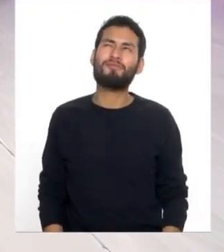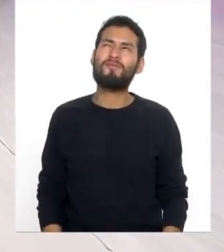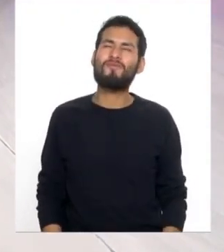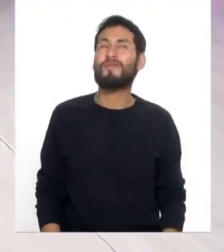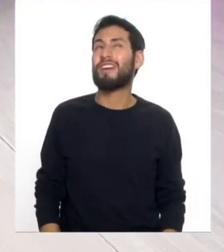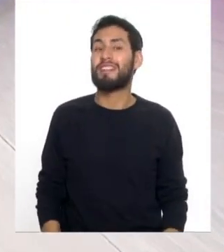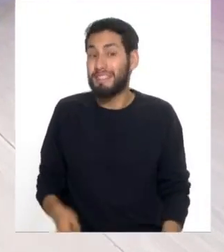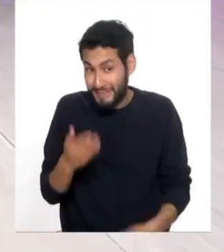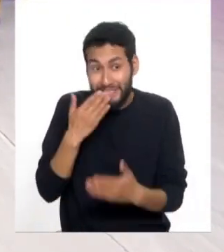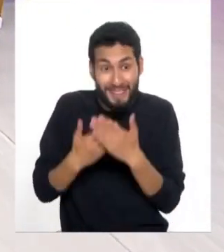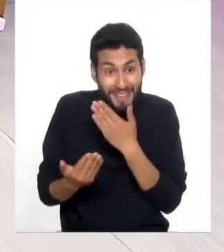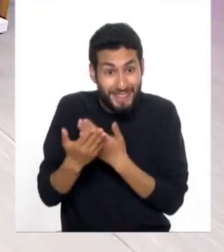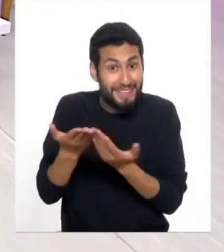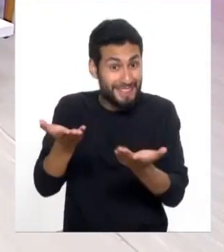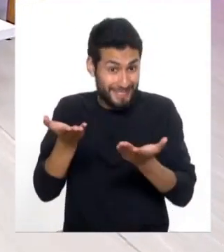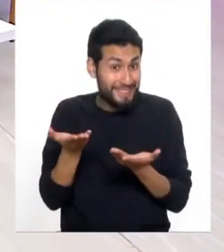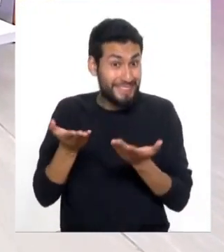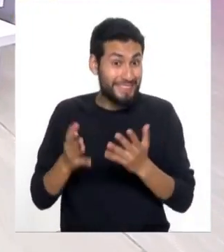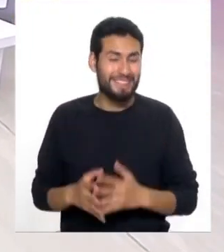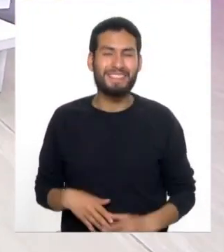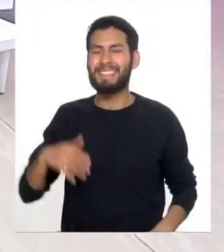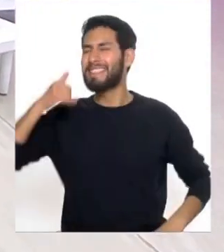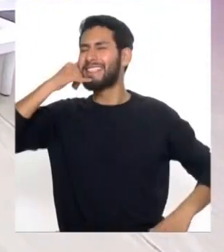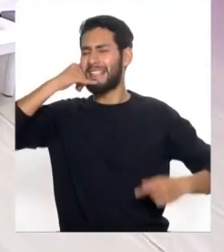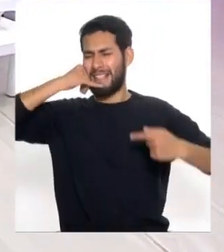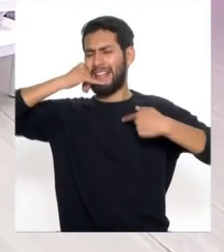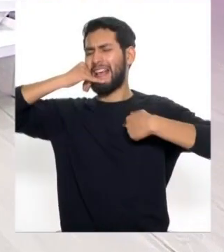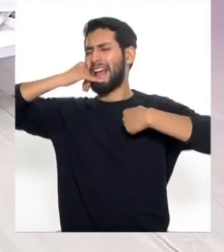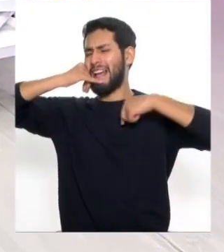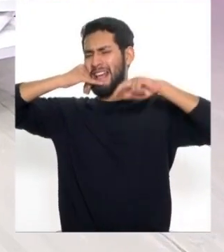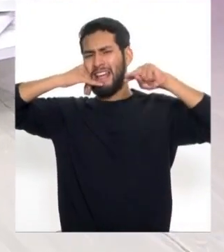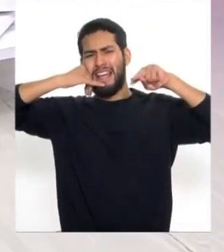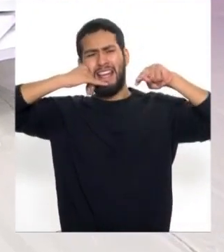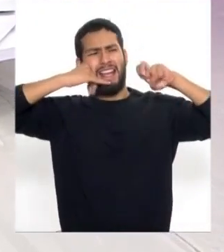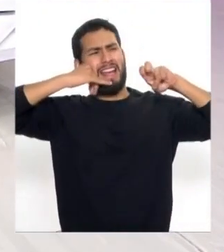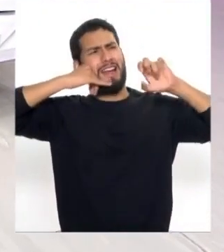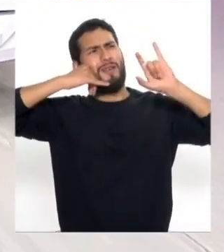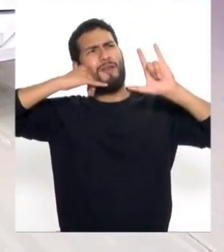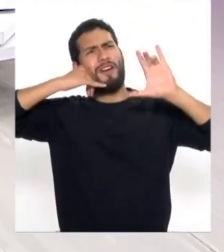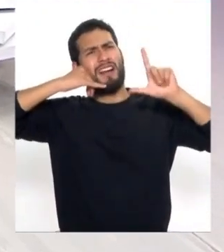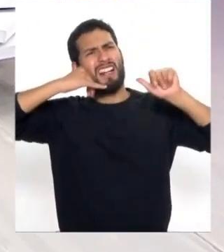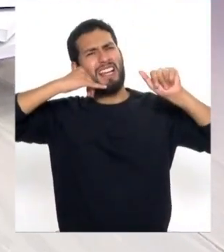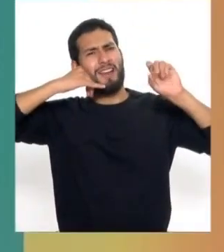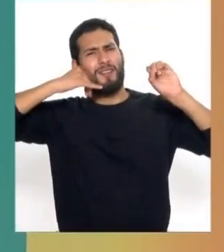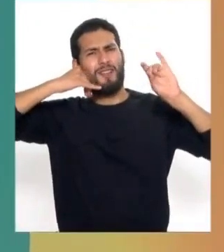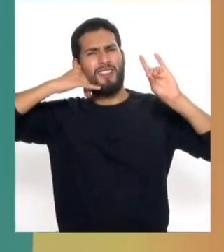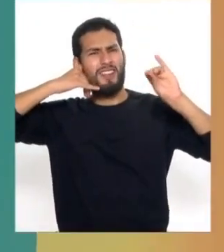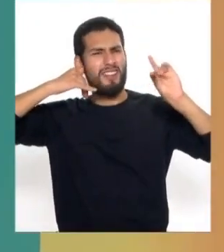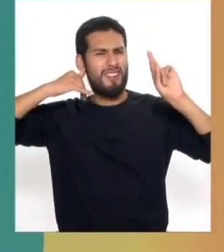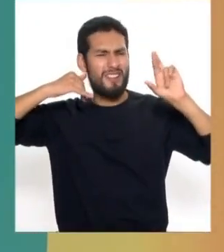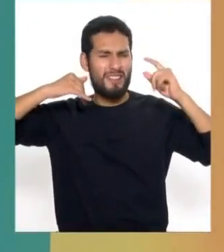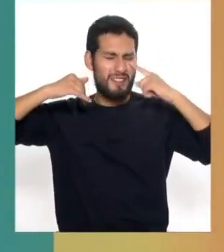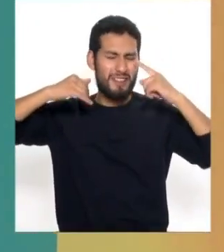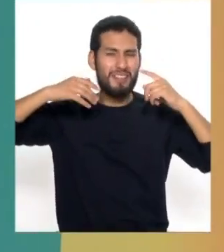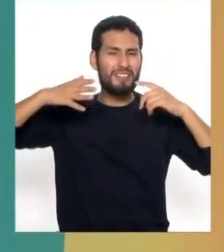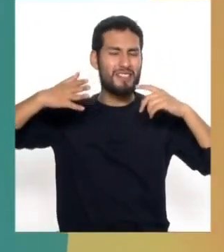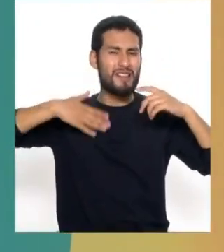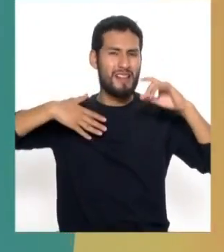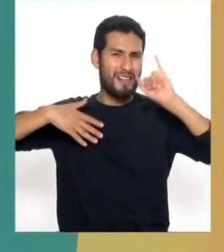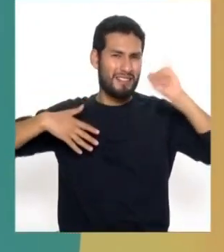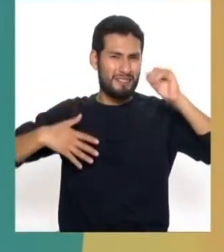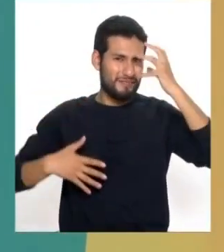Buenos días, Lucía. Te escuchamos. neupia, me vista al lado izquierdo, y